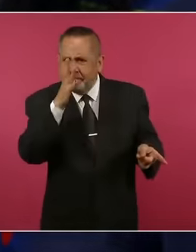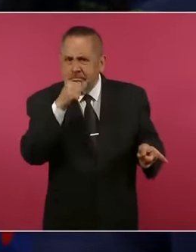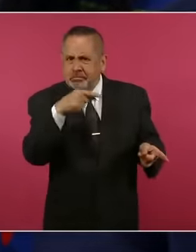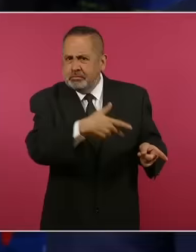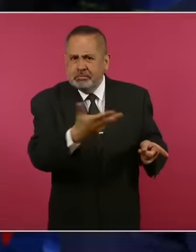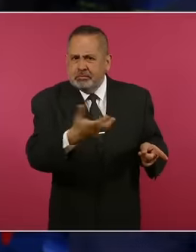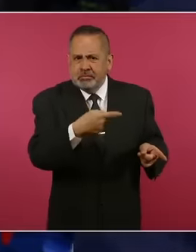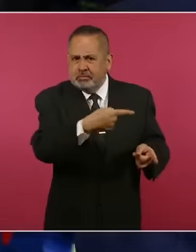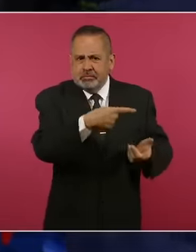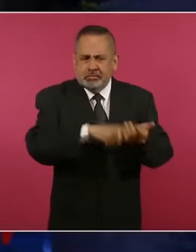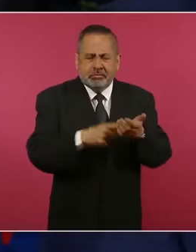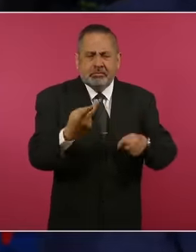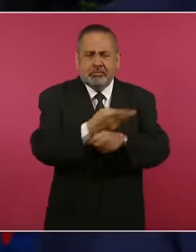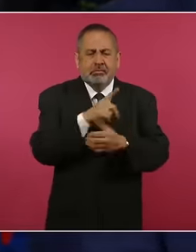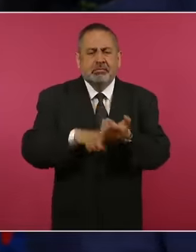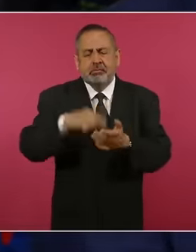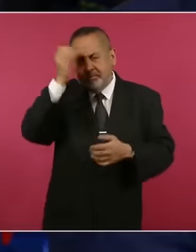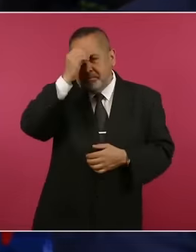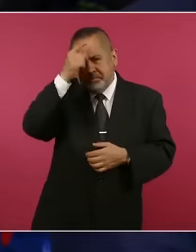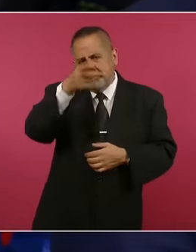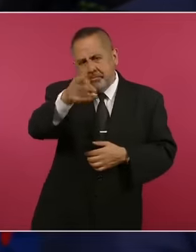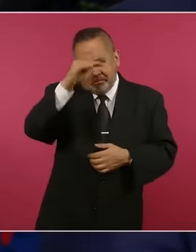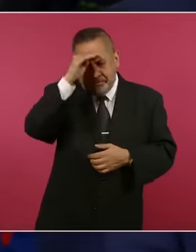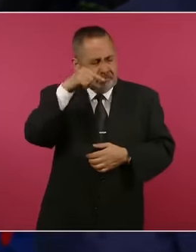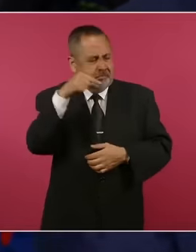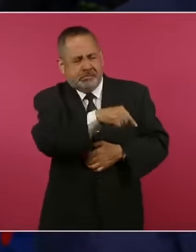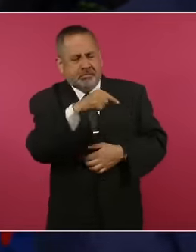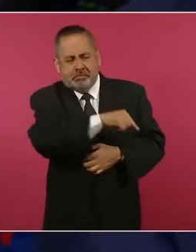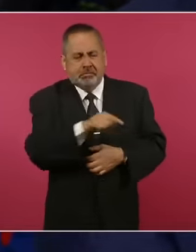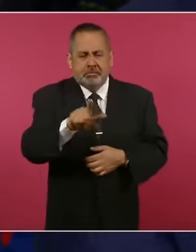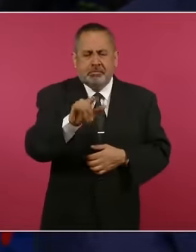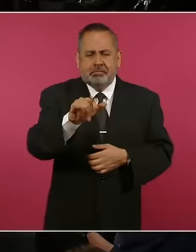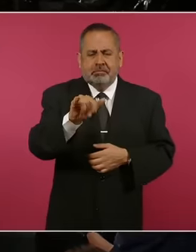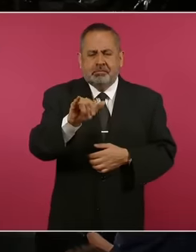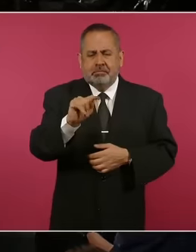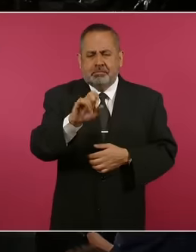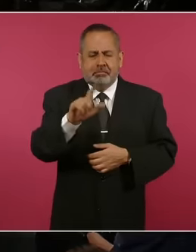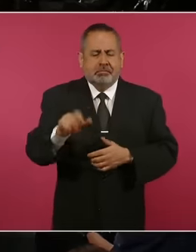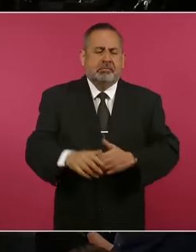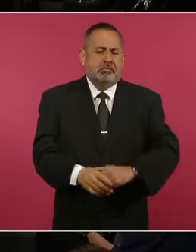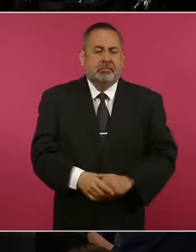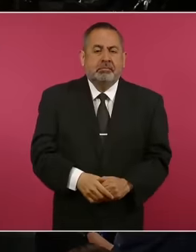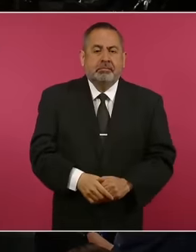pasa con esas personas? ¿Qué opina usted sobre…? No puedo opinar, mire,